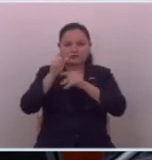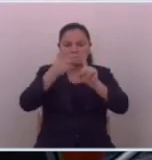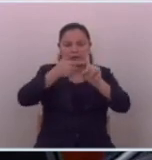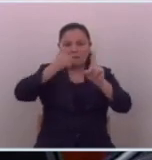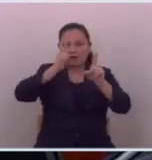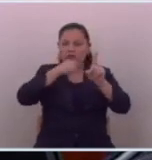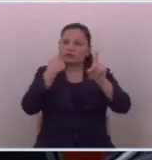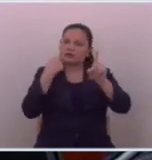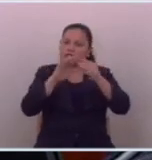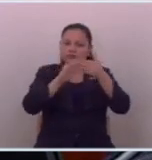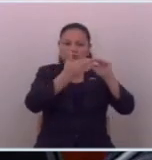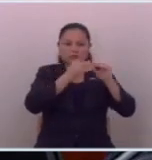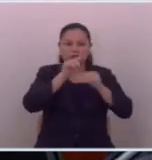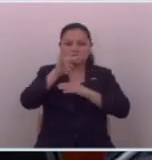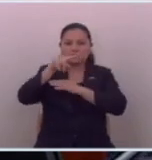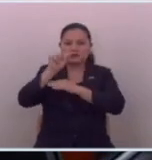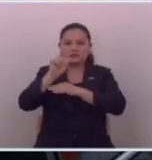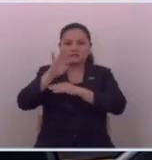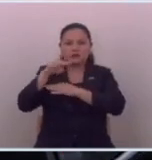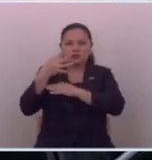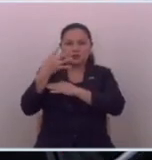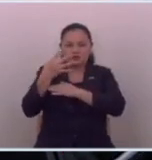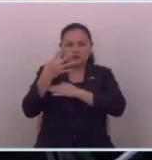asesinado en la colonia Altavista 4